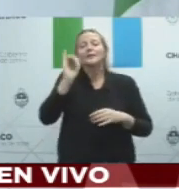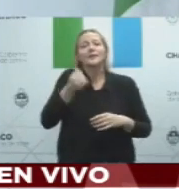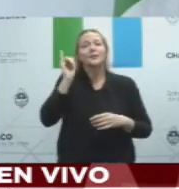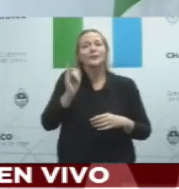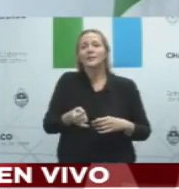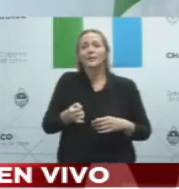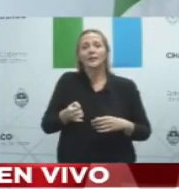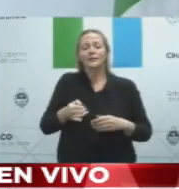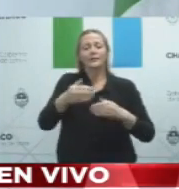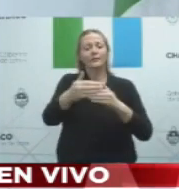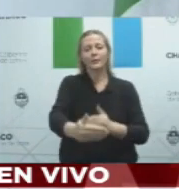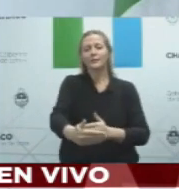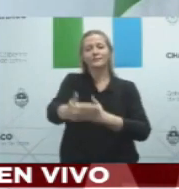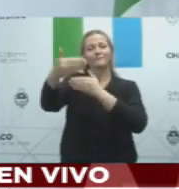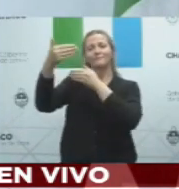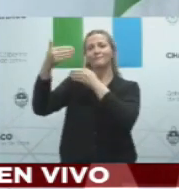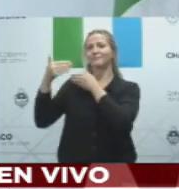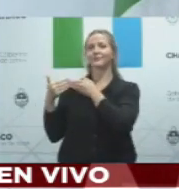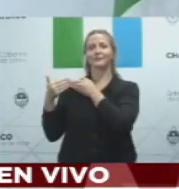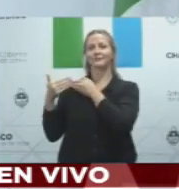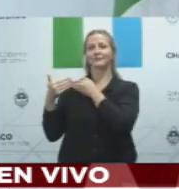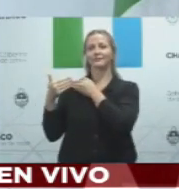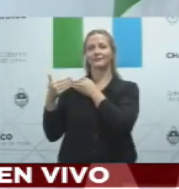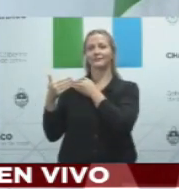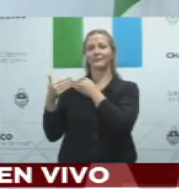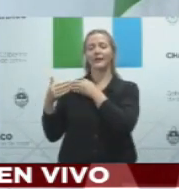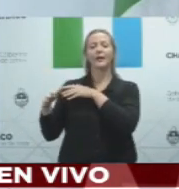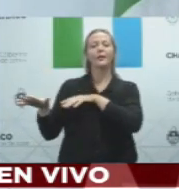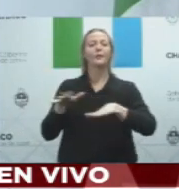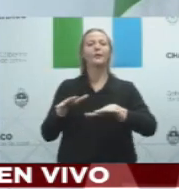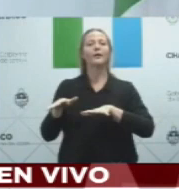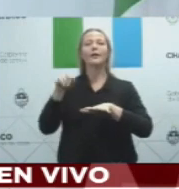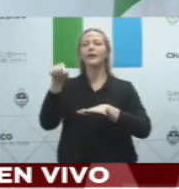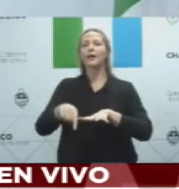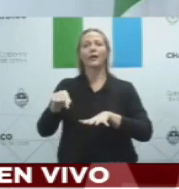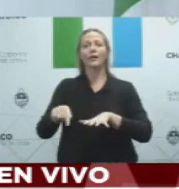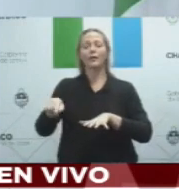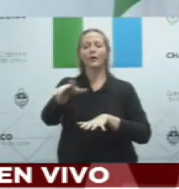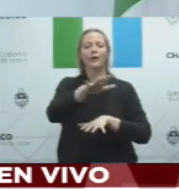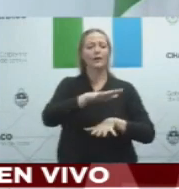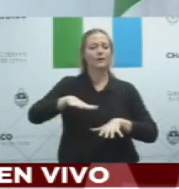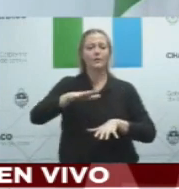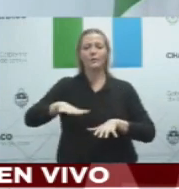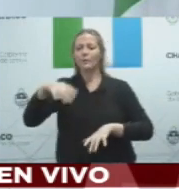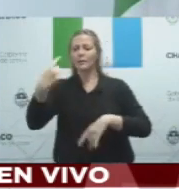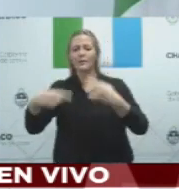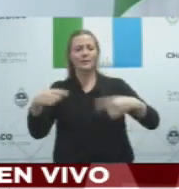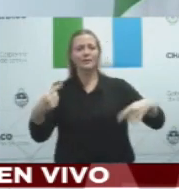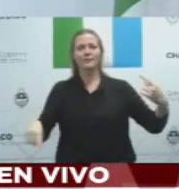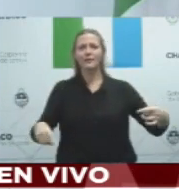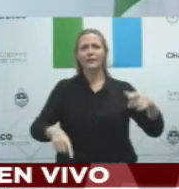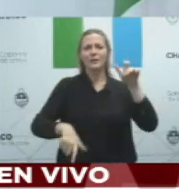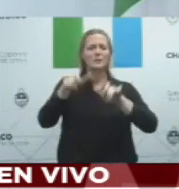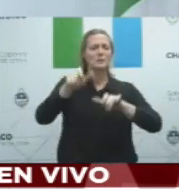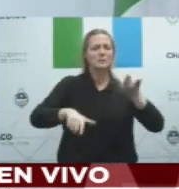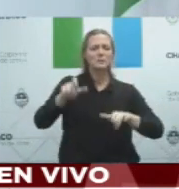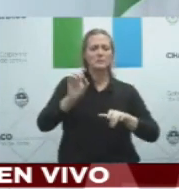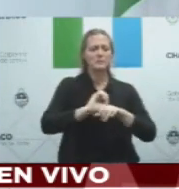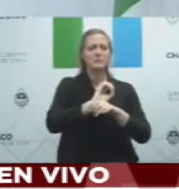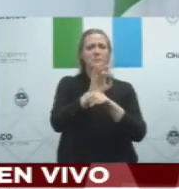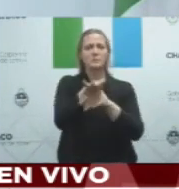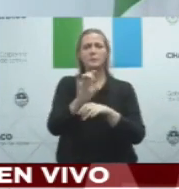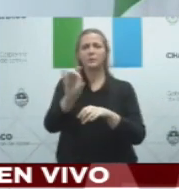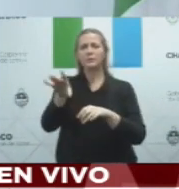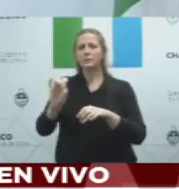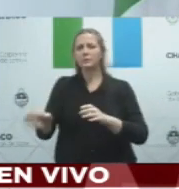está ocurriendo ahora en donde efectivamente observamos que se dispara en el número de casos. De fase 4 a fase 3 es la